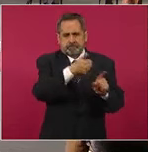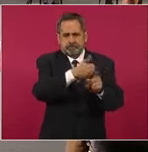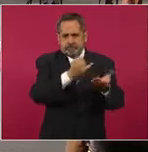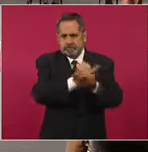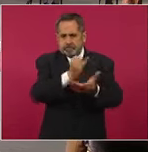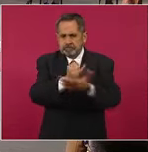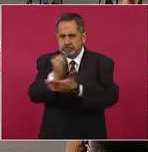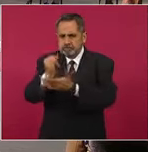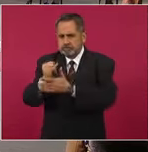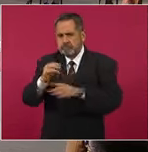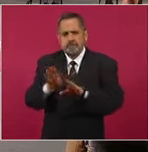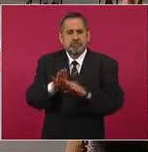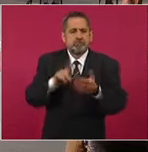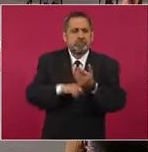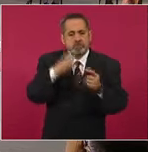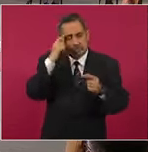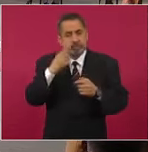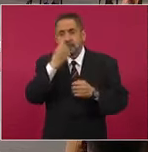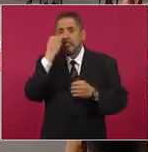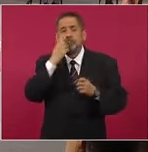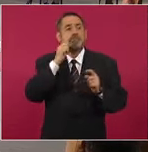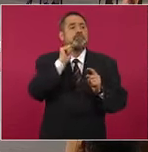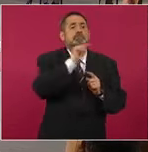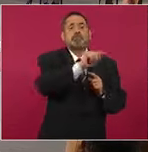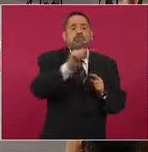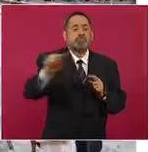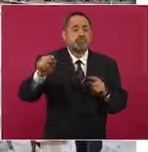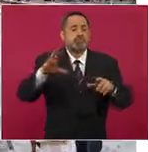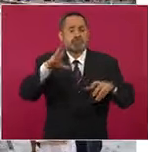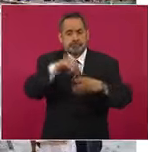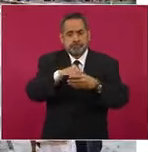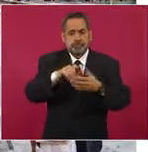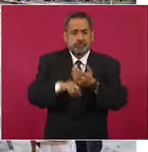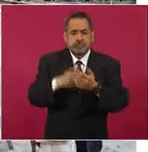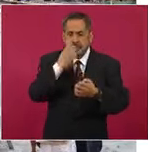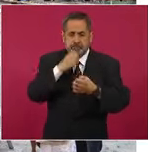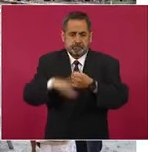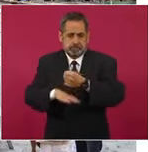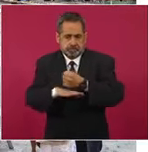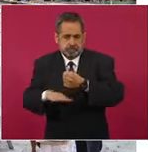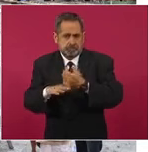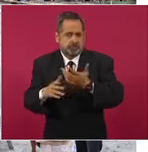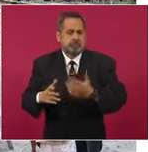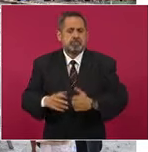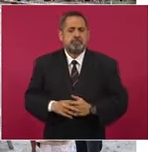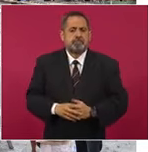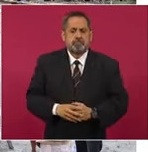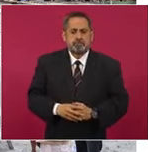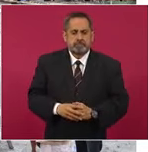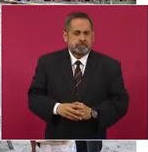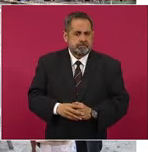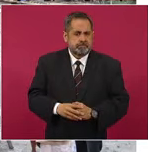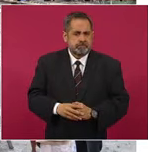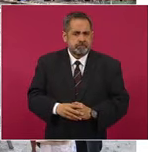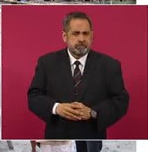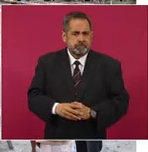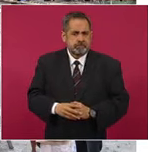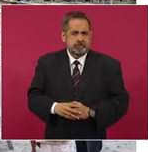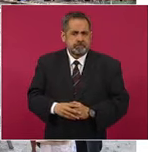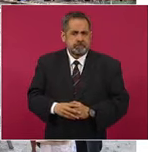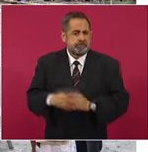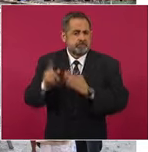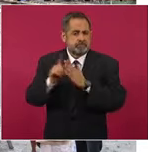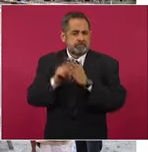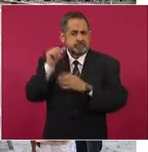plantel de educación pública, de educación básica en México. Operaremos desde el mes de abril en